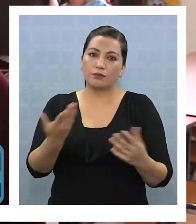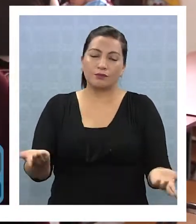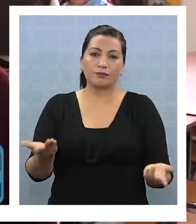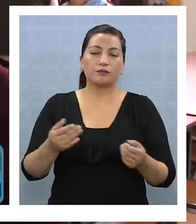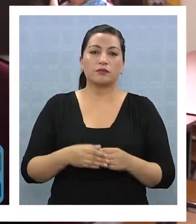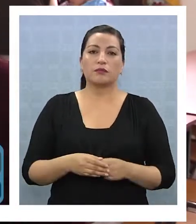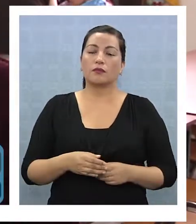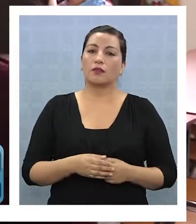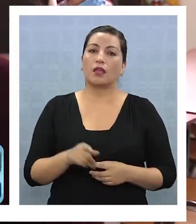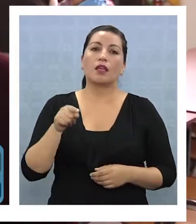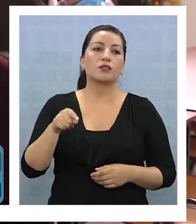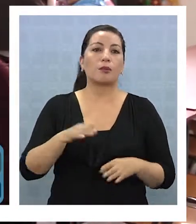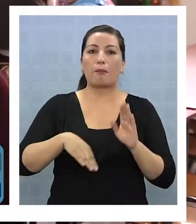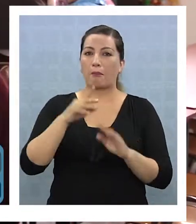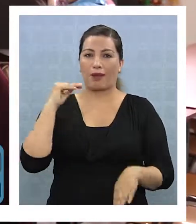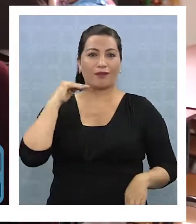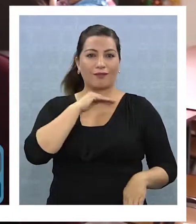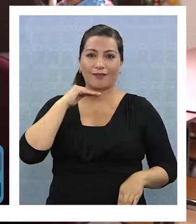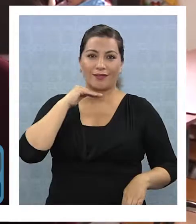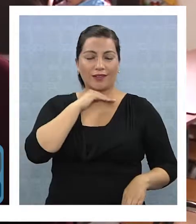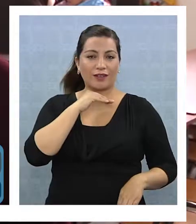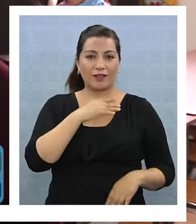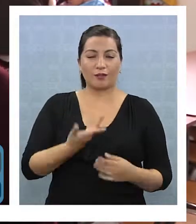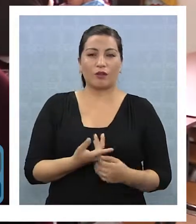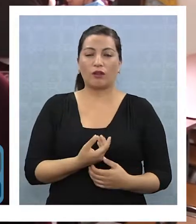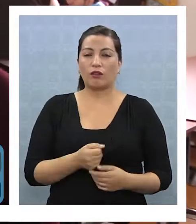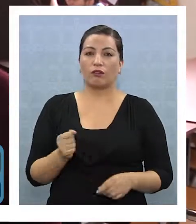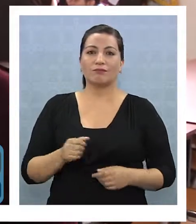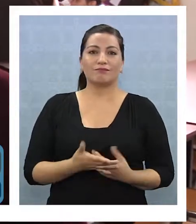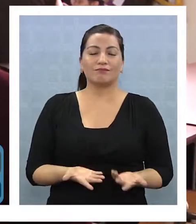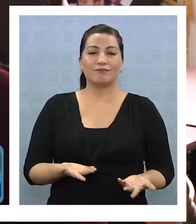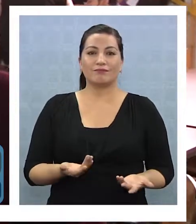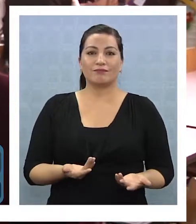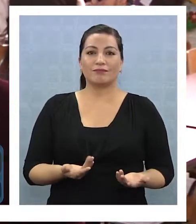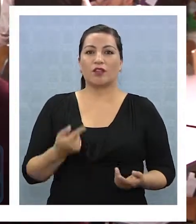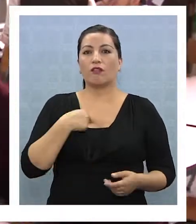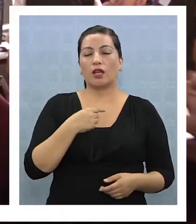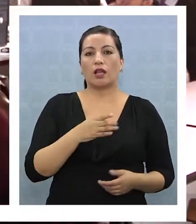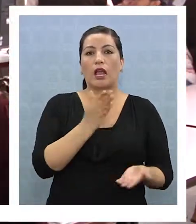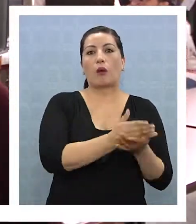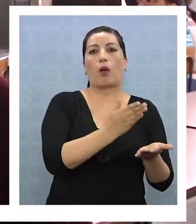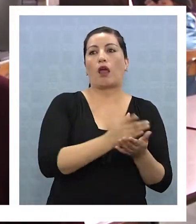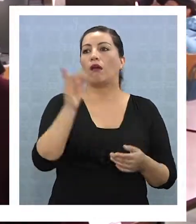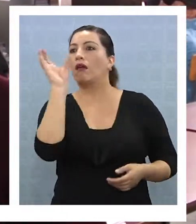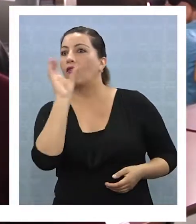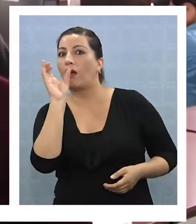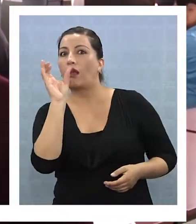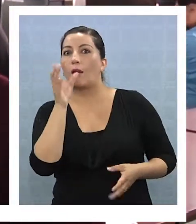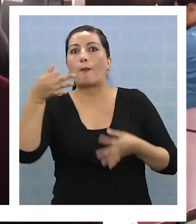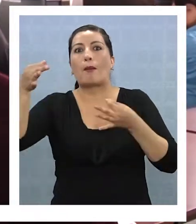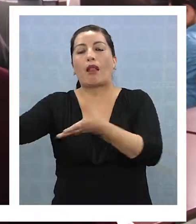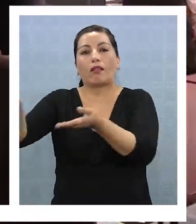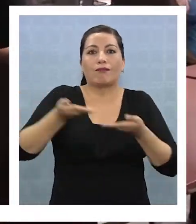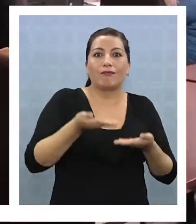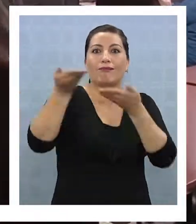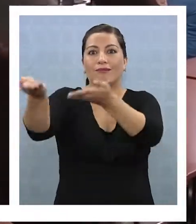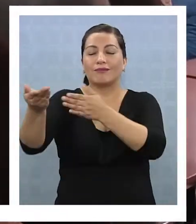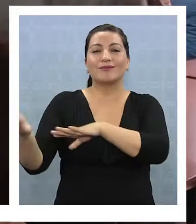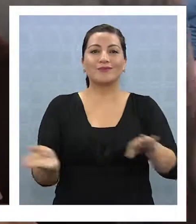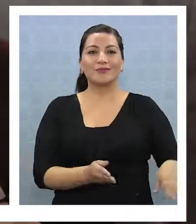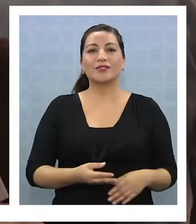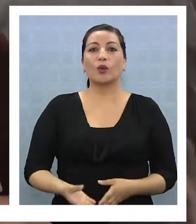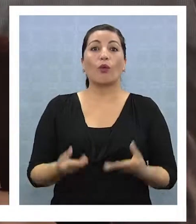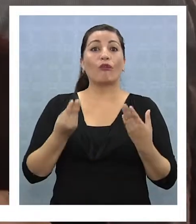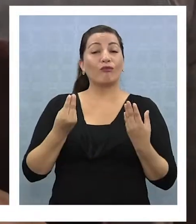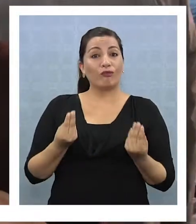igual esto es más rápido así y no tienen que estar yendo para allá, para allá buscando papel y cosas. Bueno que